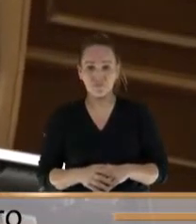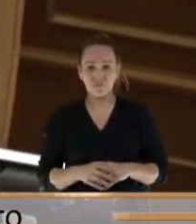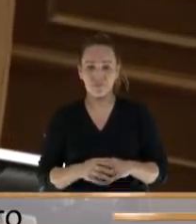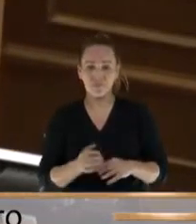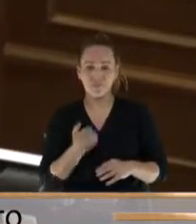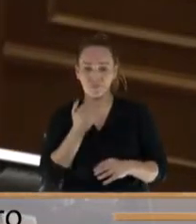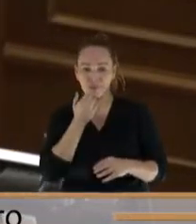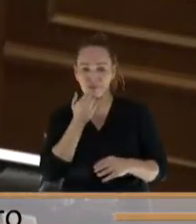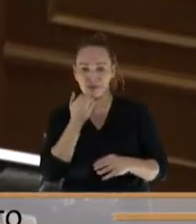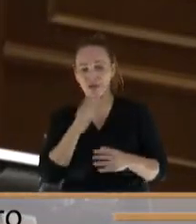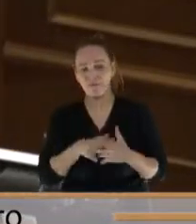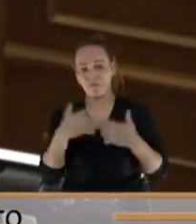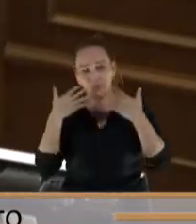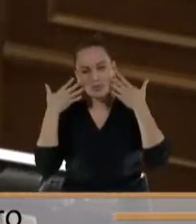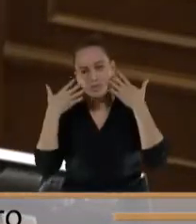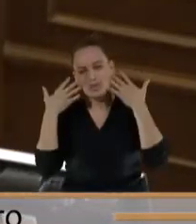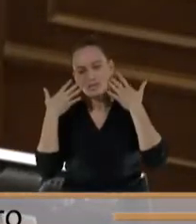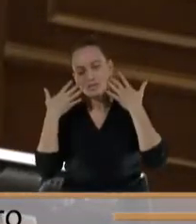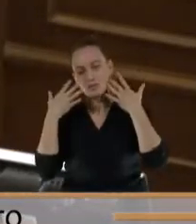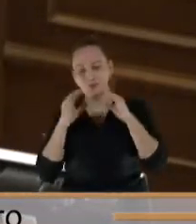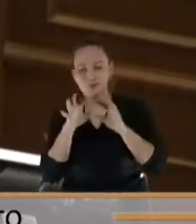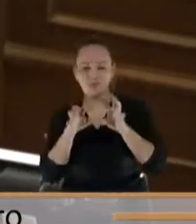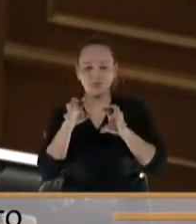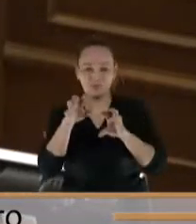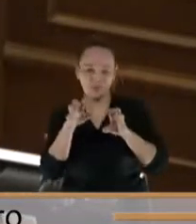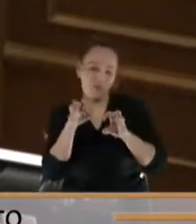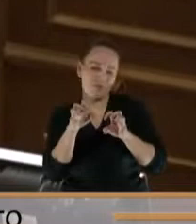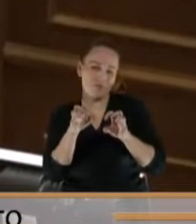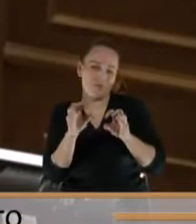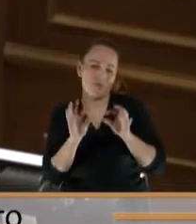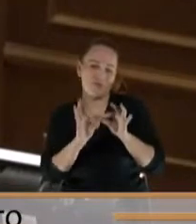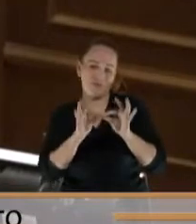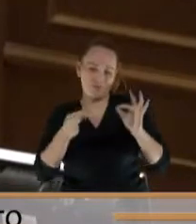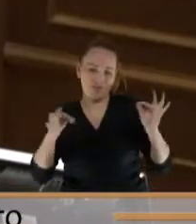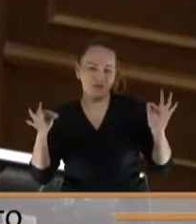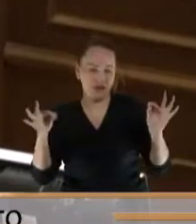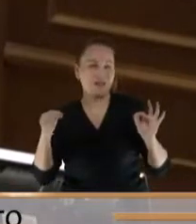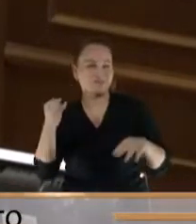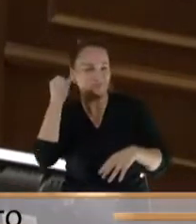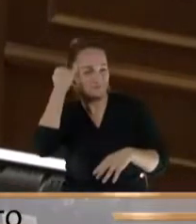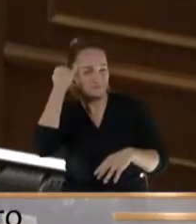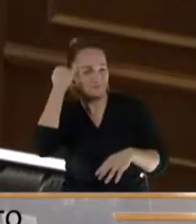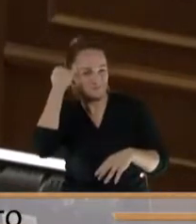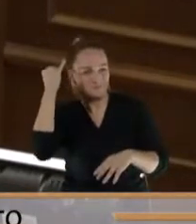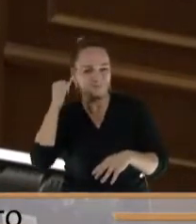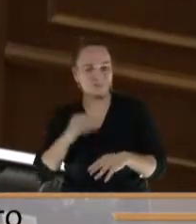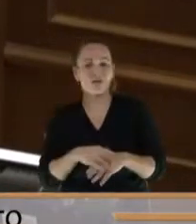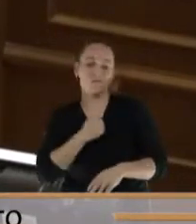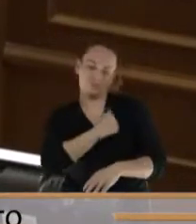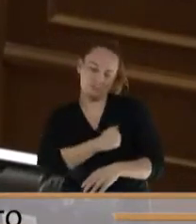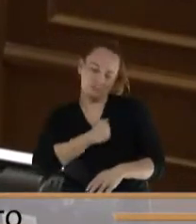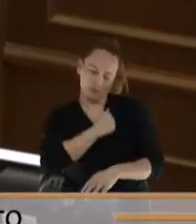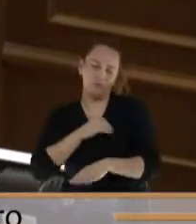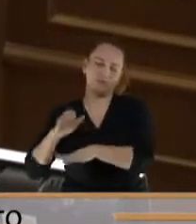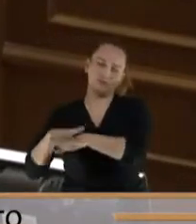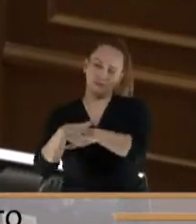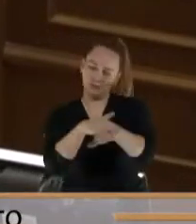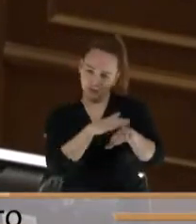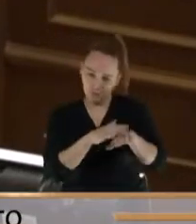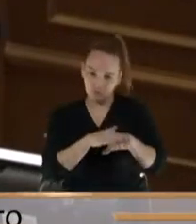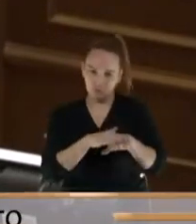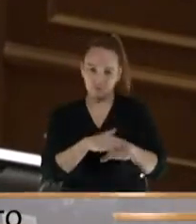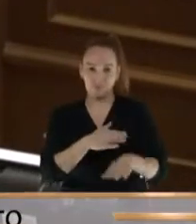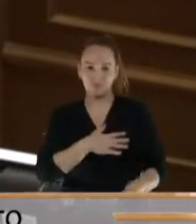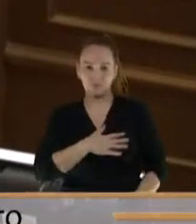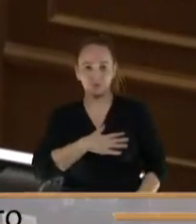bonitos que traen de Bucaramanga es una alusión a un favor que me dice el secretario por favor señores yo